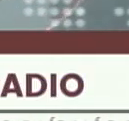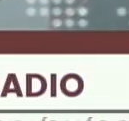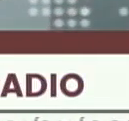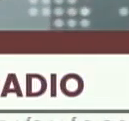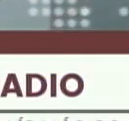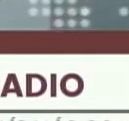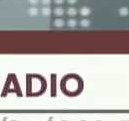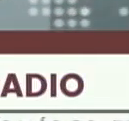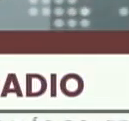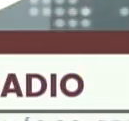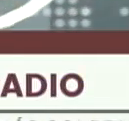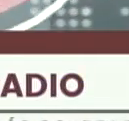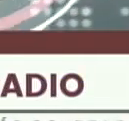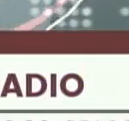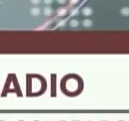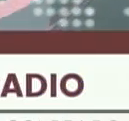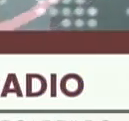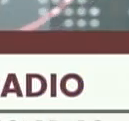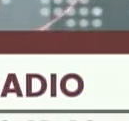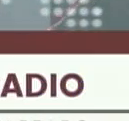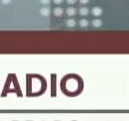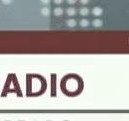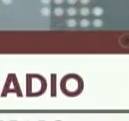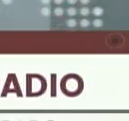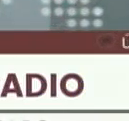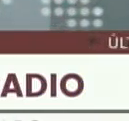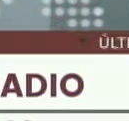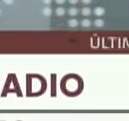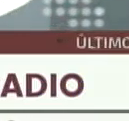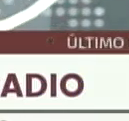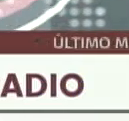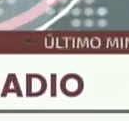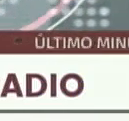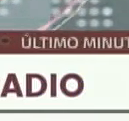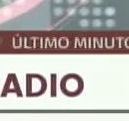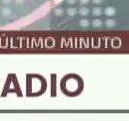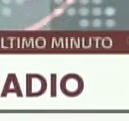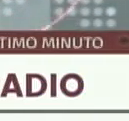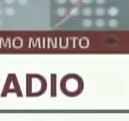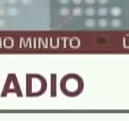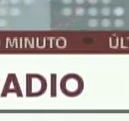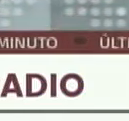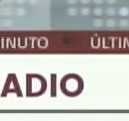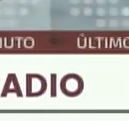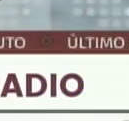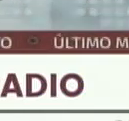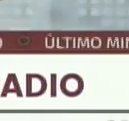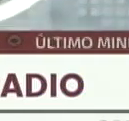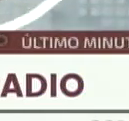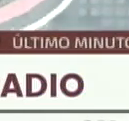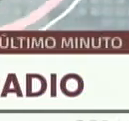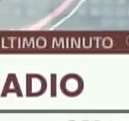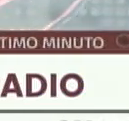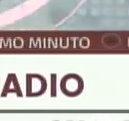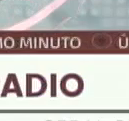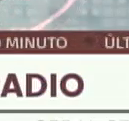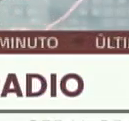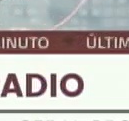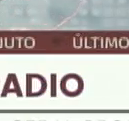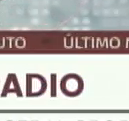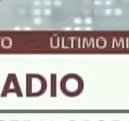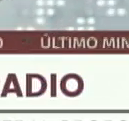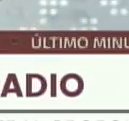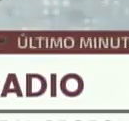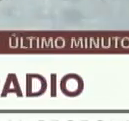mortalidad que está bastante por debajo del 0,3 por millón de habitantes. Así que hasta ahora